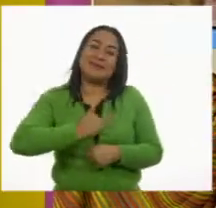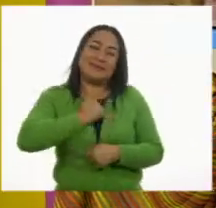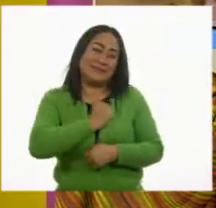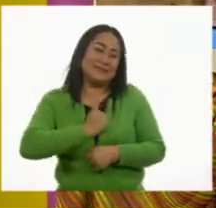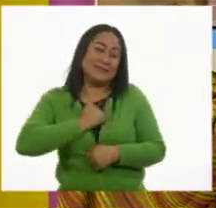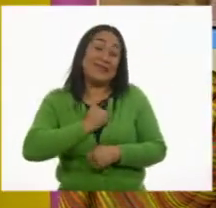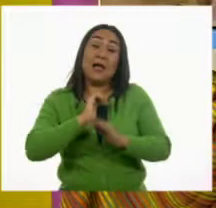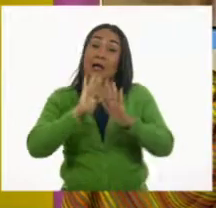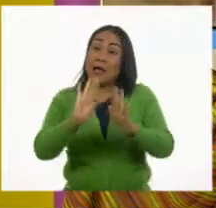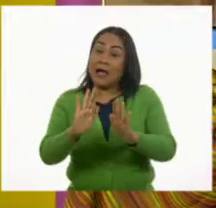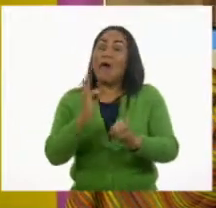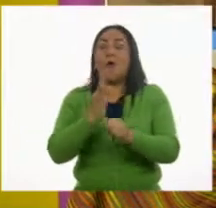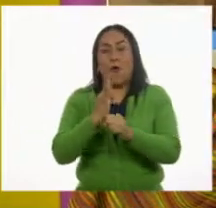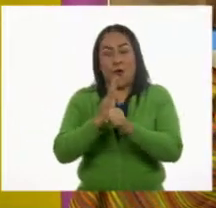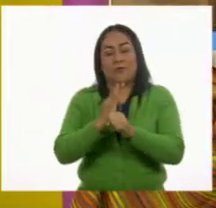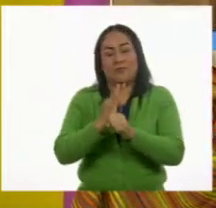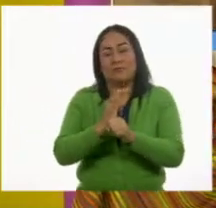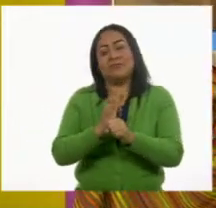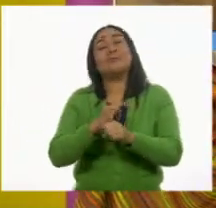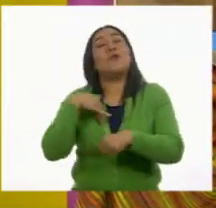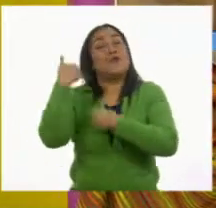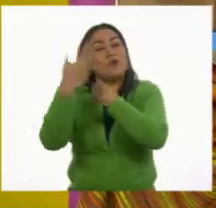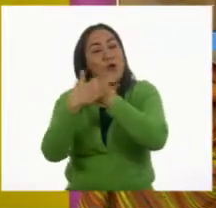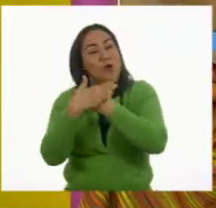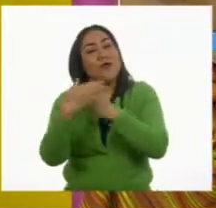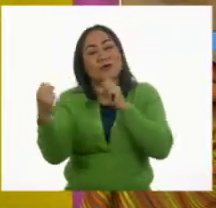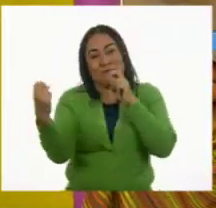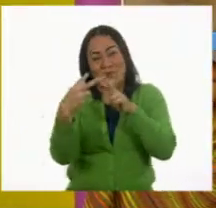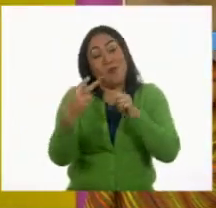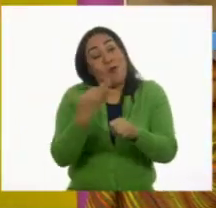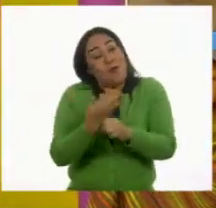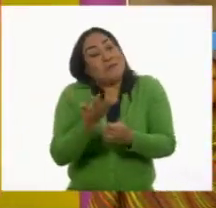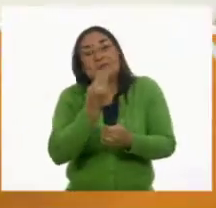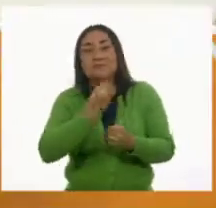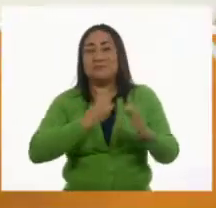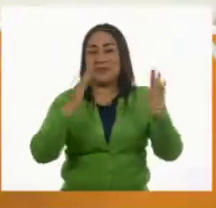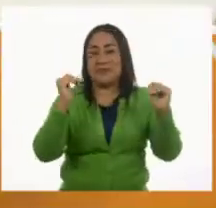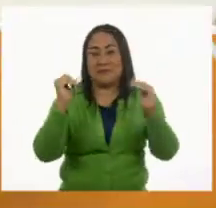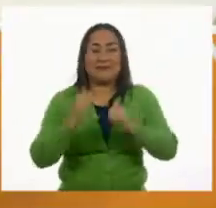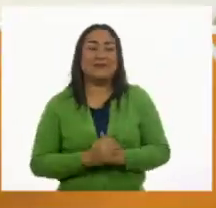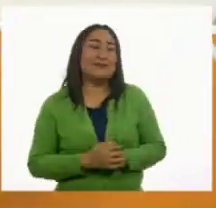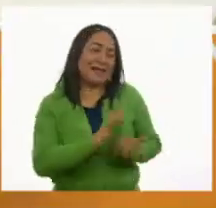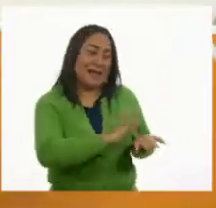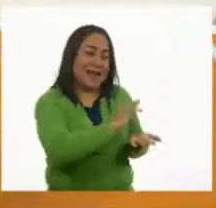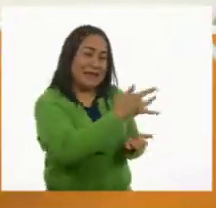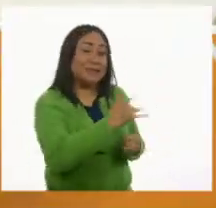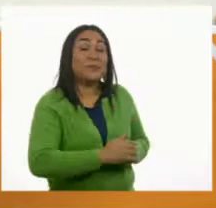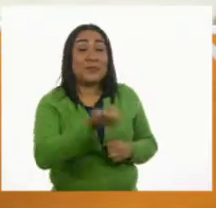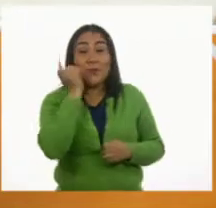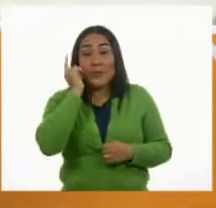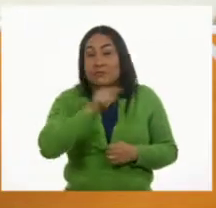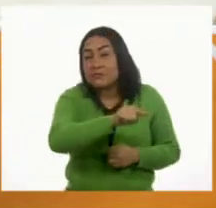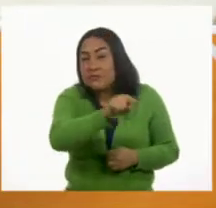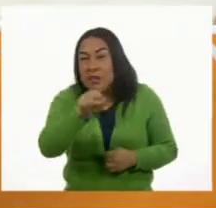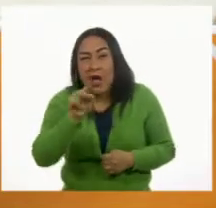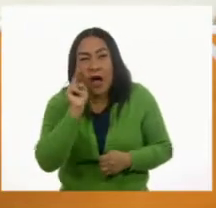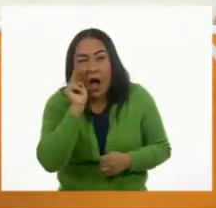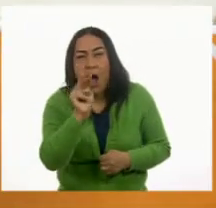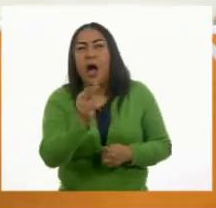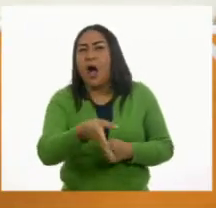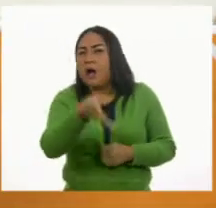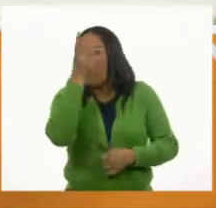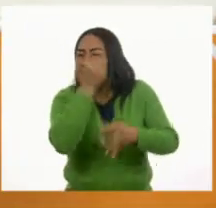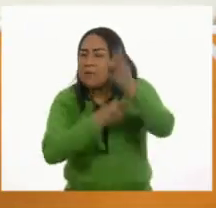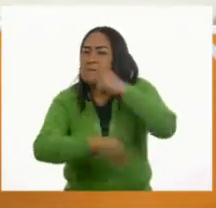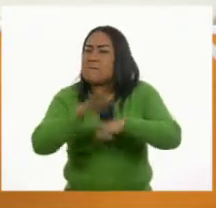pero ya sabe que lo esperamos siempre con mucho gusto. Ahora hay que despedirnos. Gracias, Pilar. Espero que en casa puedan aprender mucho más y